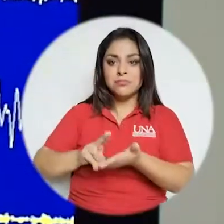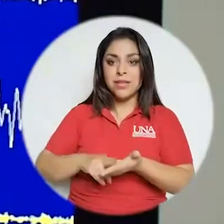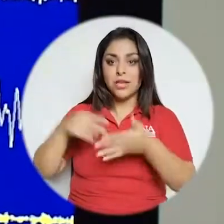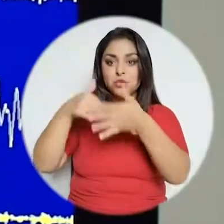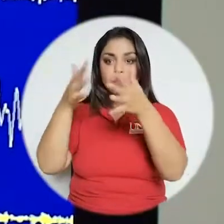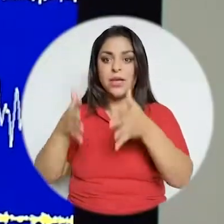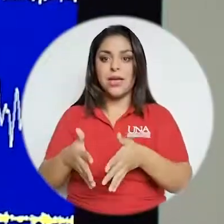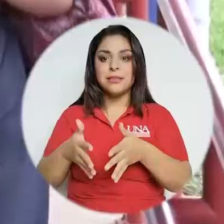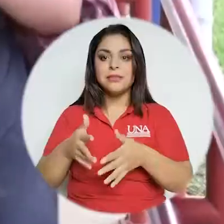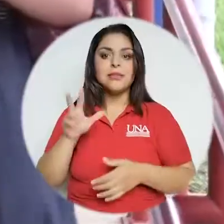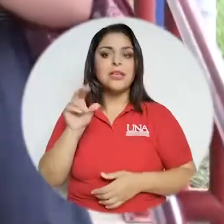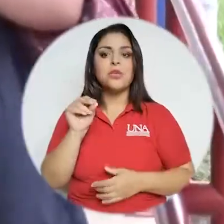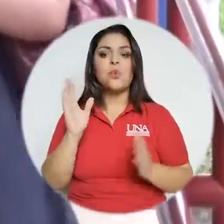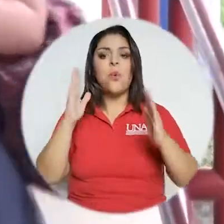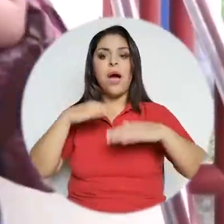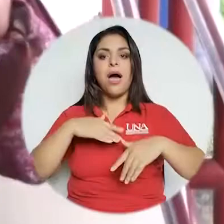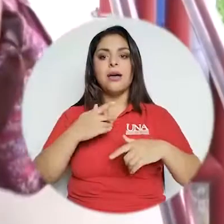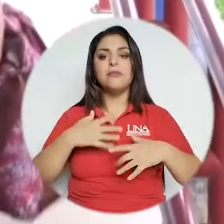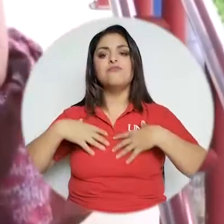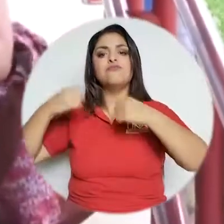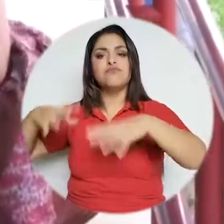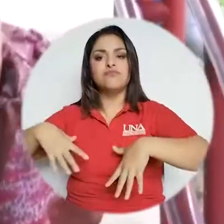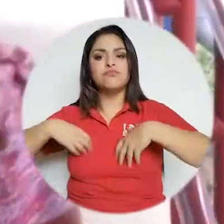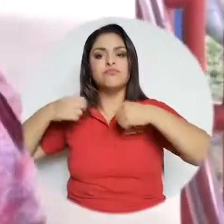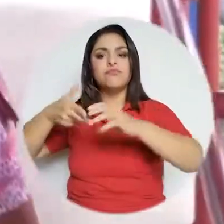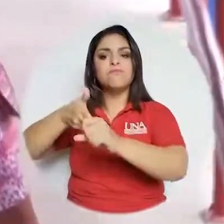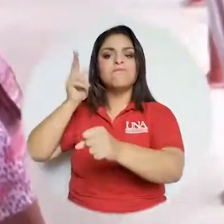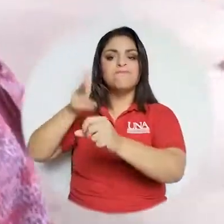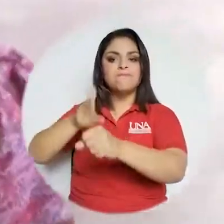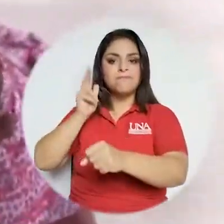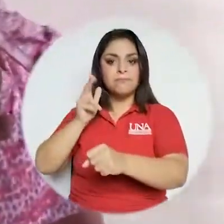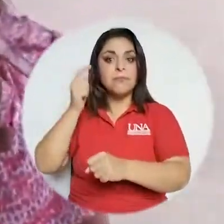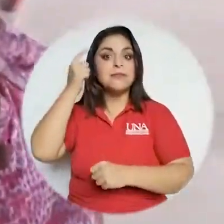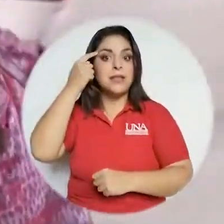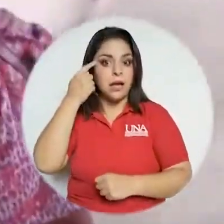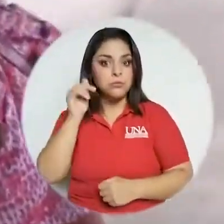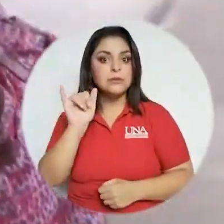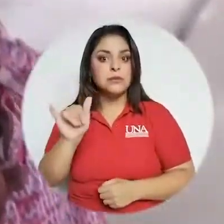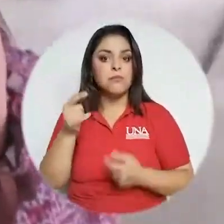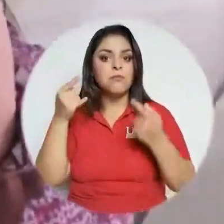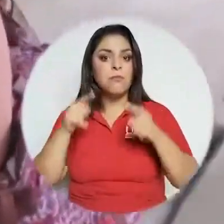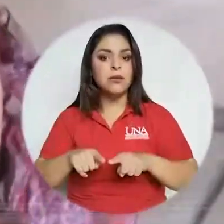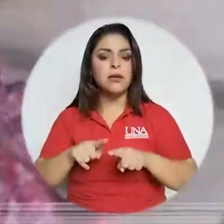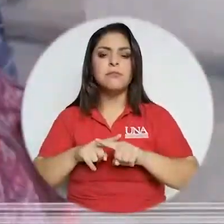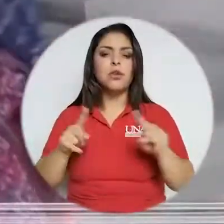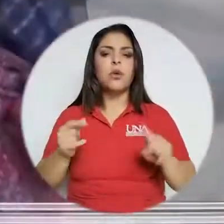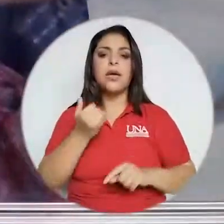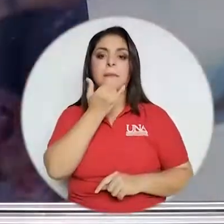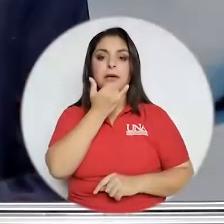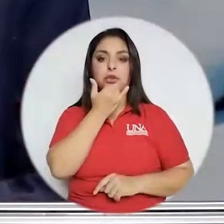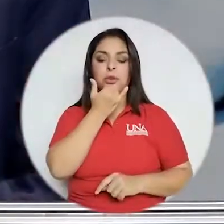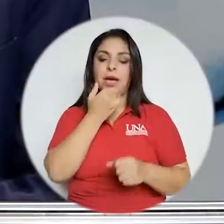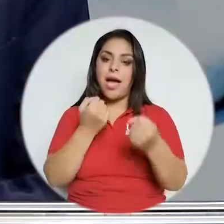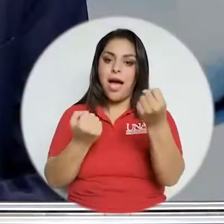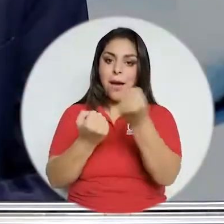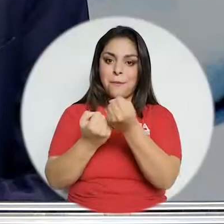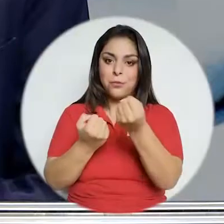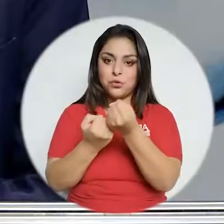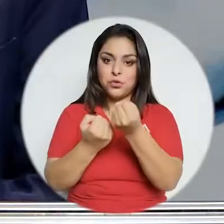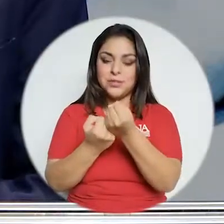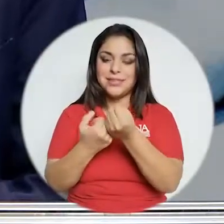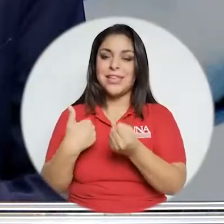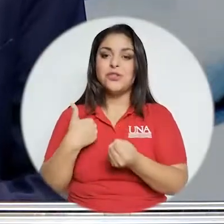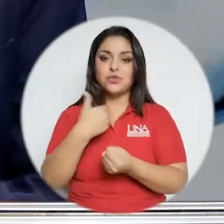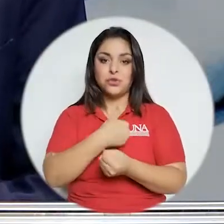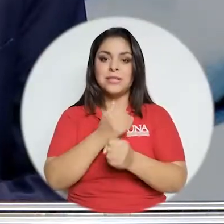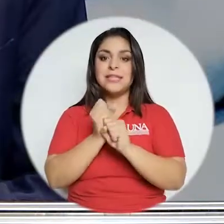aumentar la población estudiantil en lugar de generar una deserción como inicialmente se creía sin duda estuvo presente